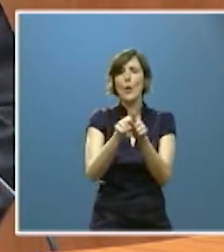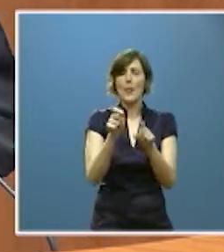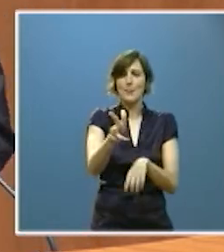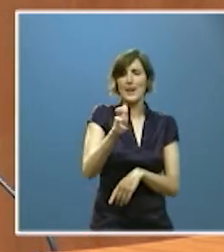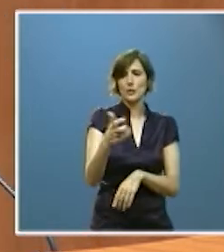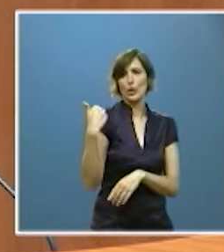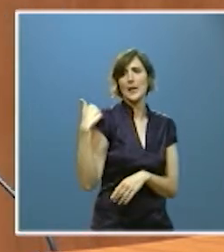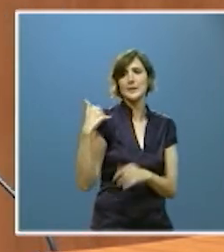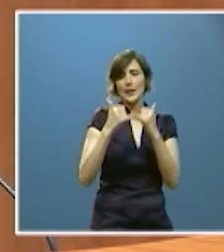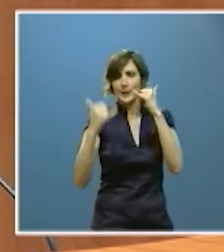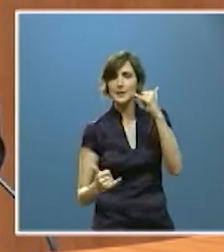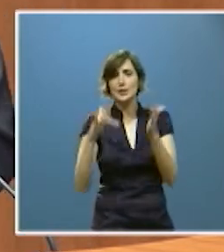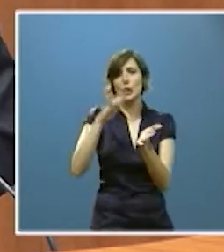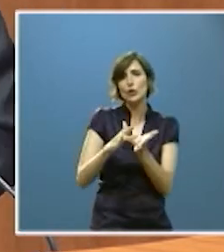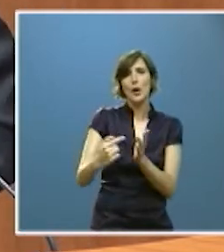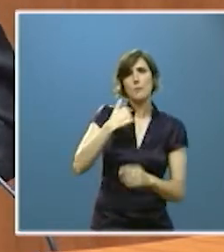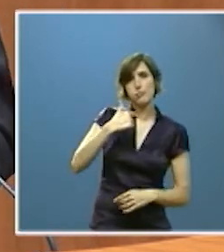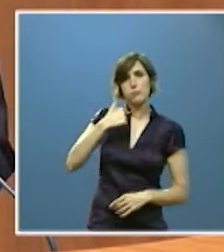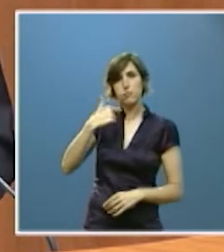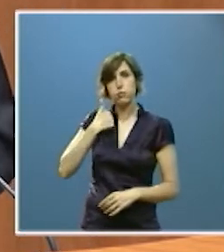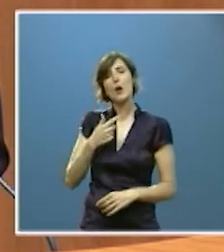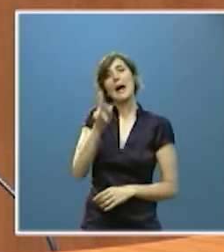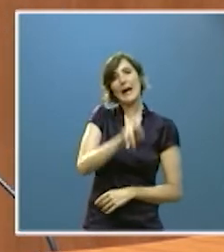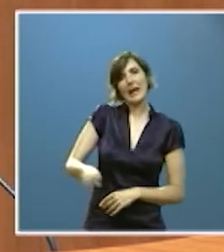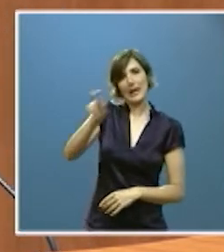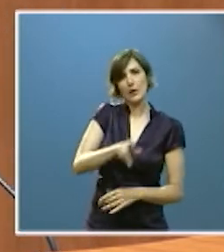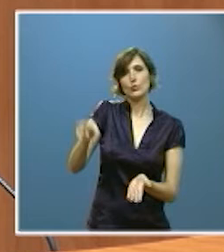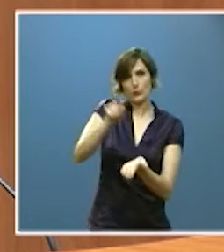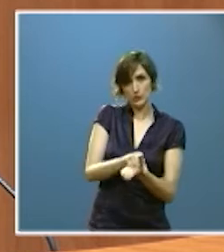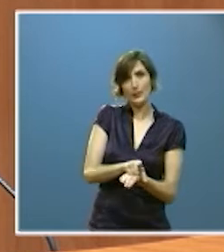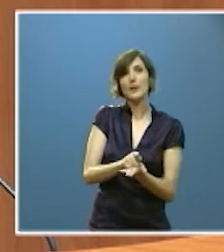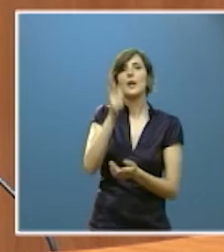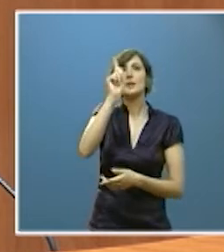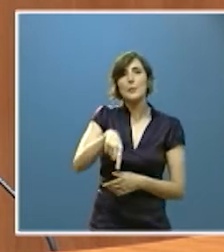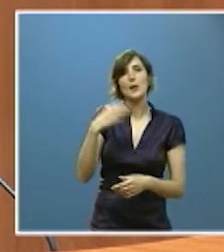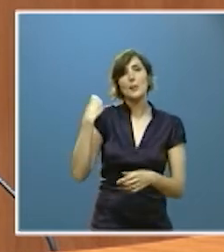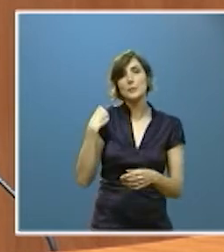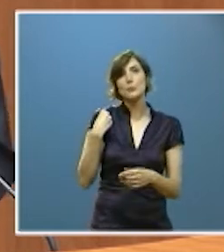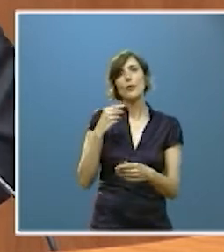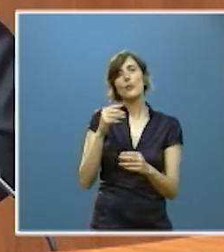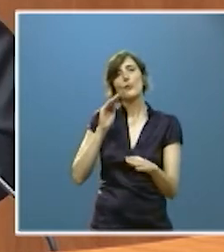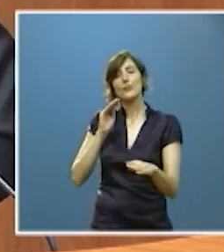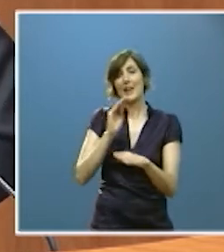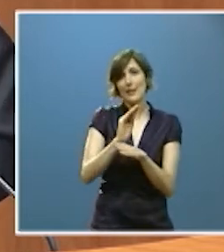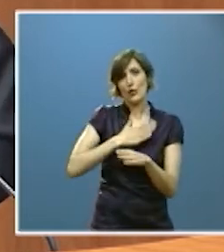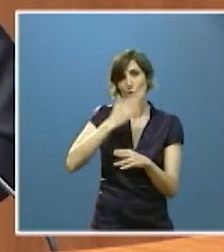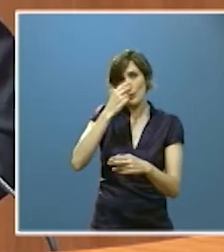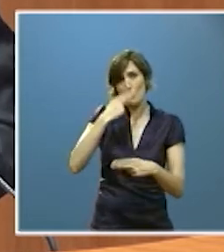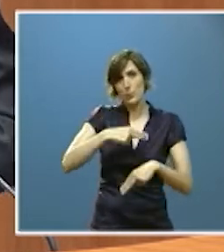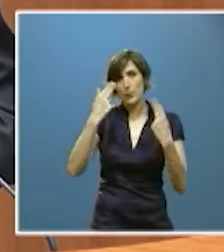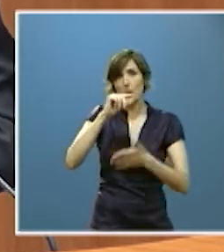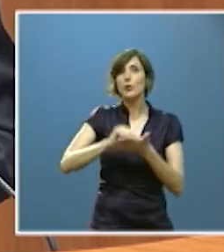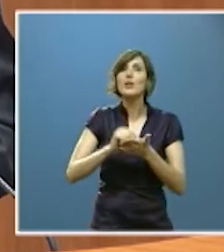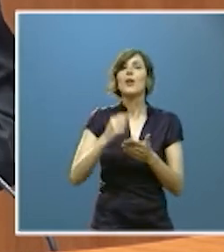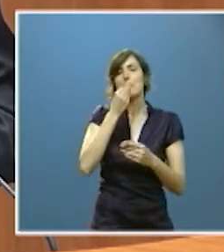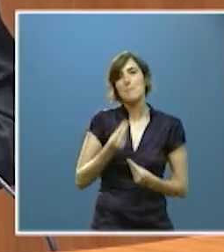perdidos con la crisis y para consensuar con ellos las grandes líneas de modernización de nuestra función pública. Y hemos resuelto el